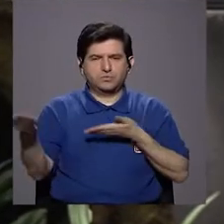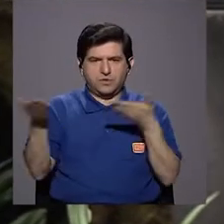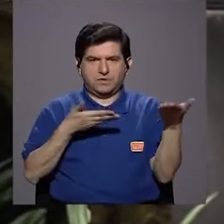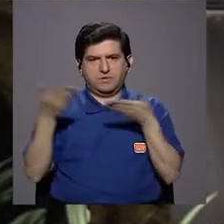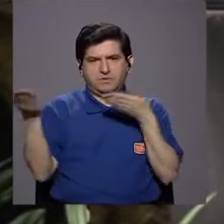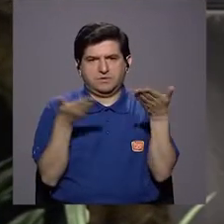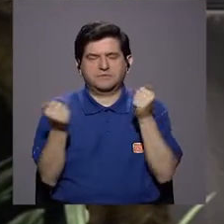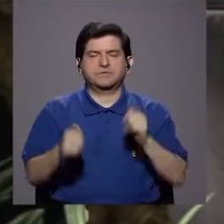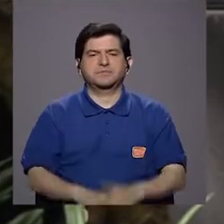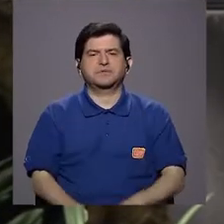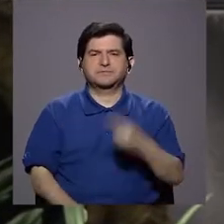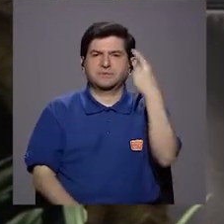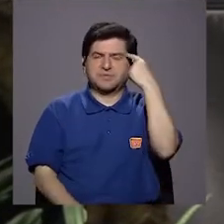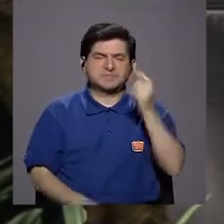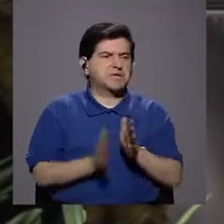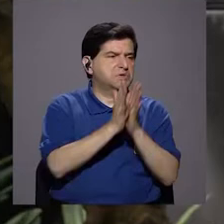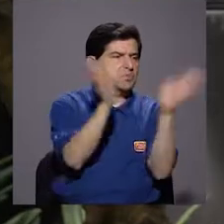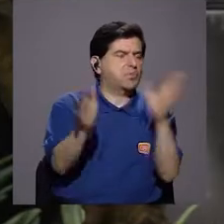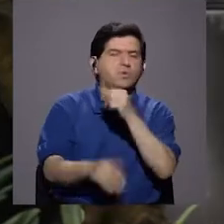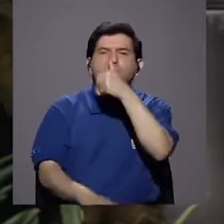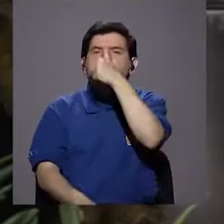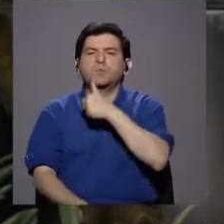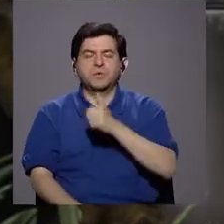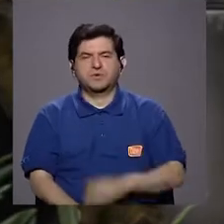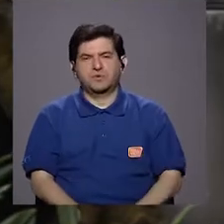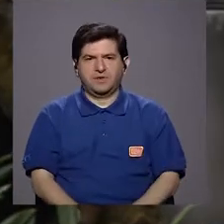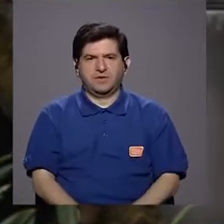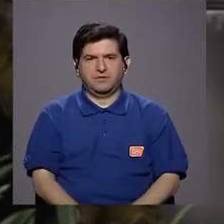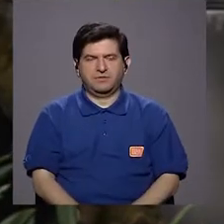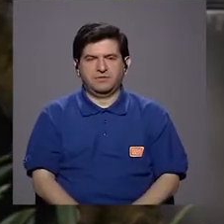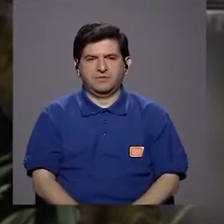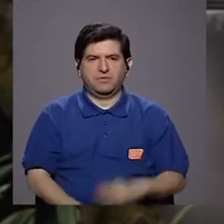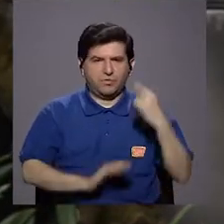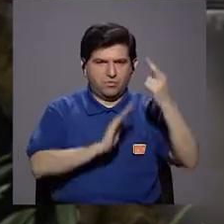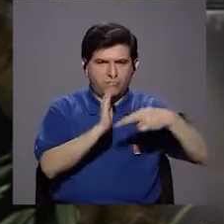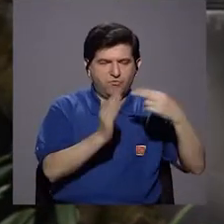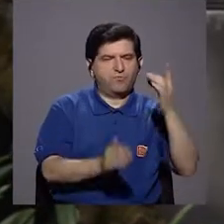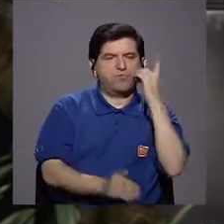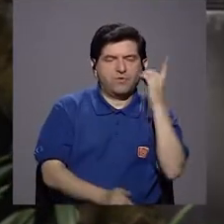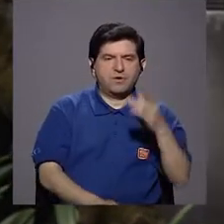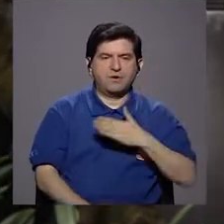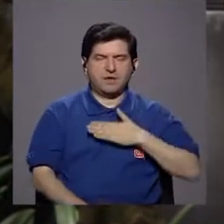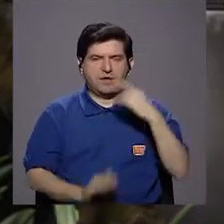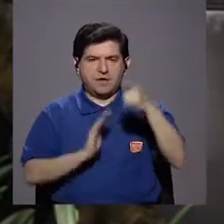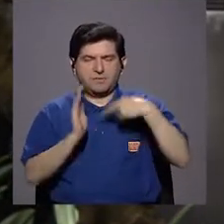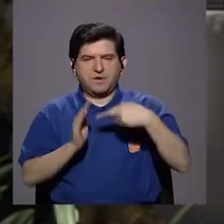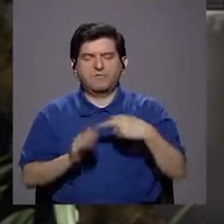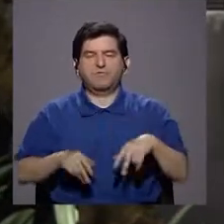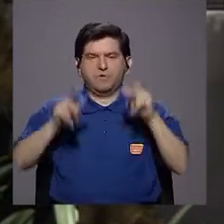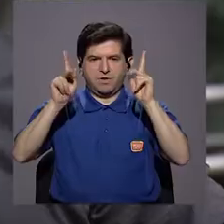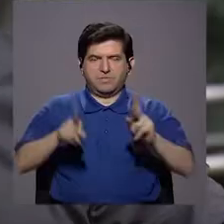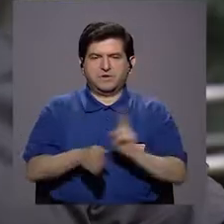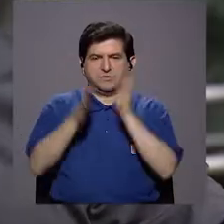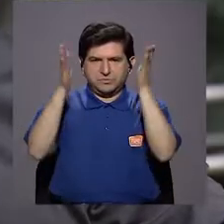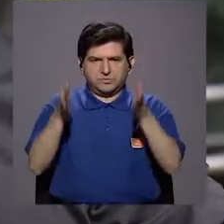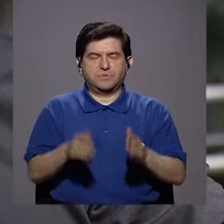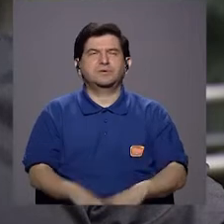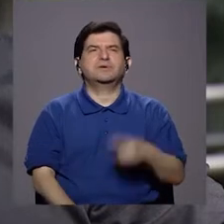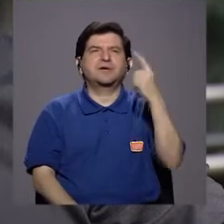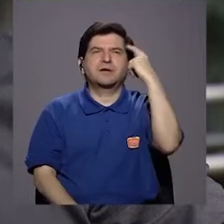usuario del servicio de odontología a nivel público o privado. El rol del odontólogo y mi rol también como paciente.